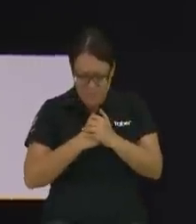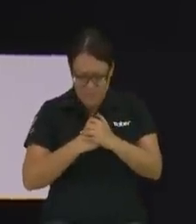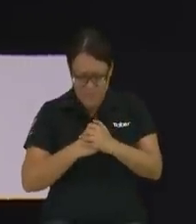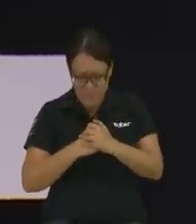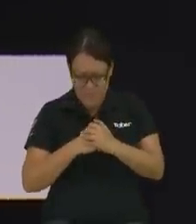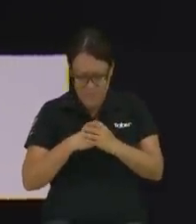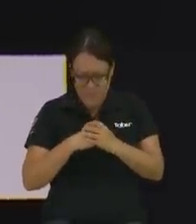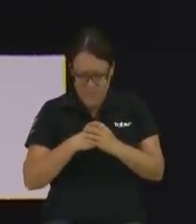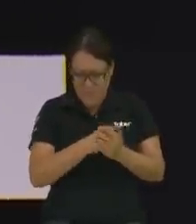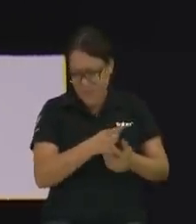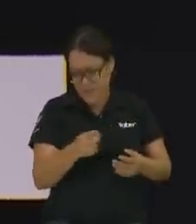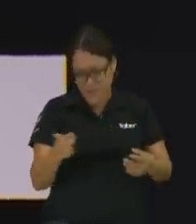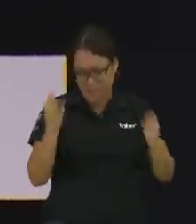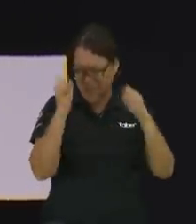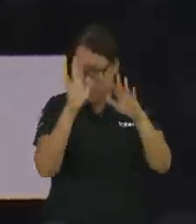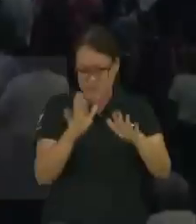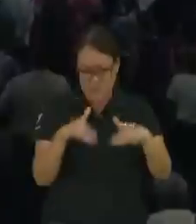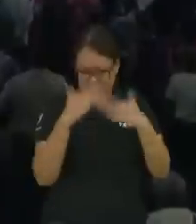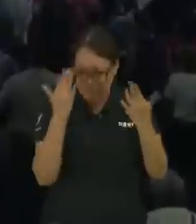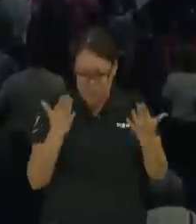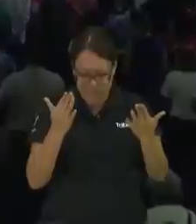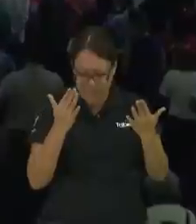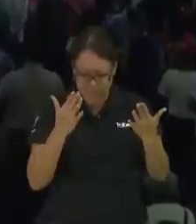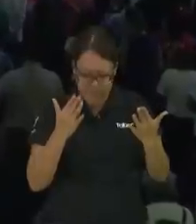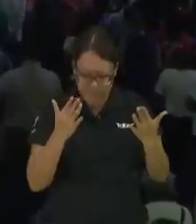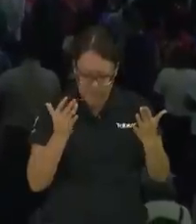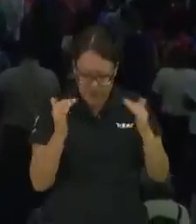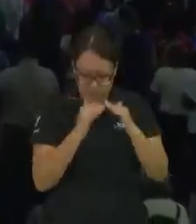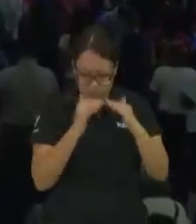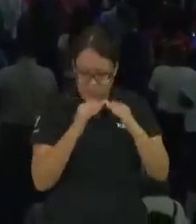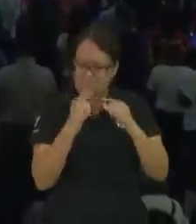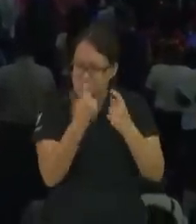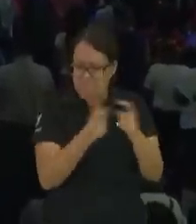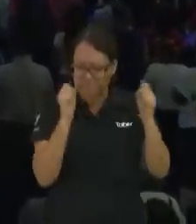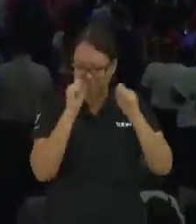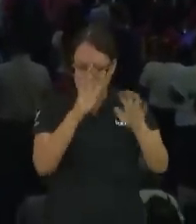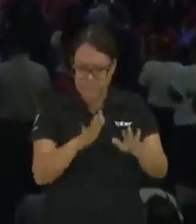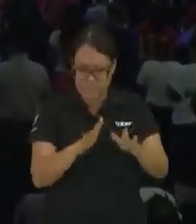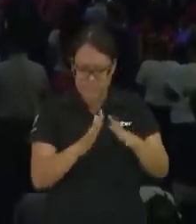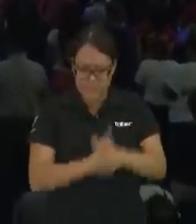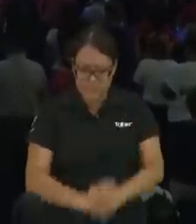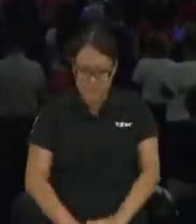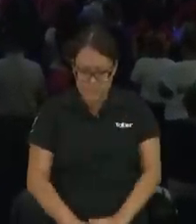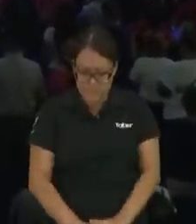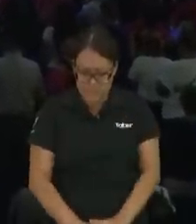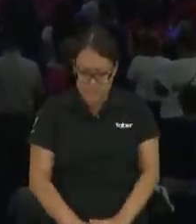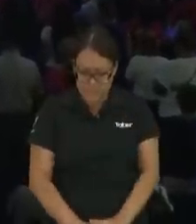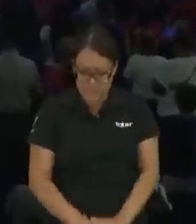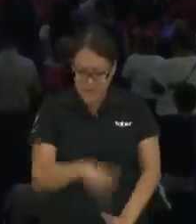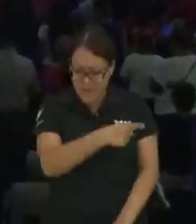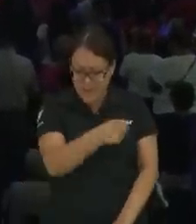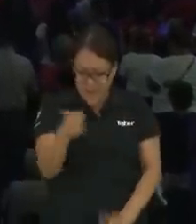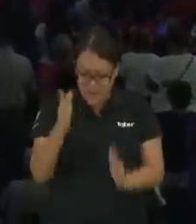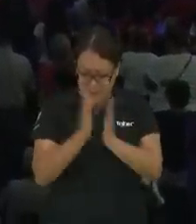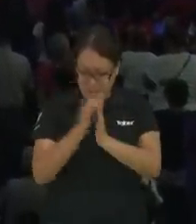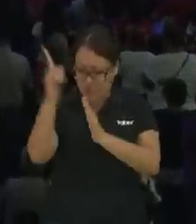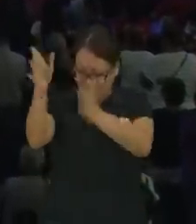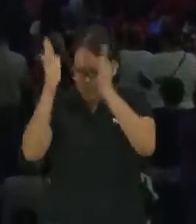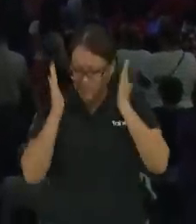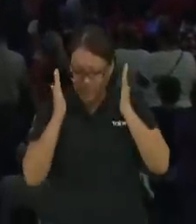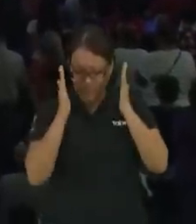los que están en sequedales Y también por los que están bendecidos Escucha las peticiones de nuestro corazón